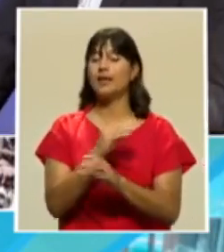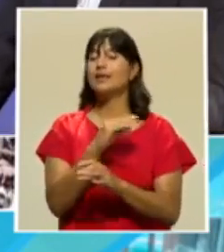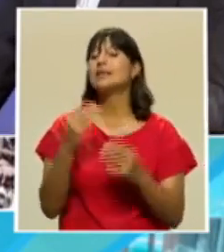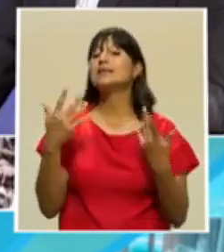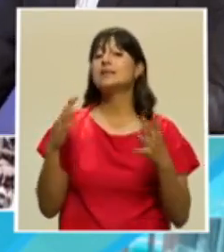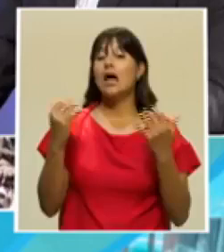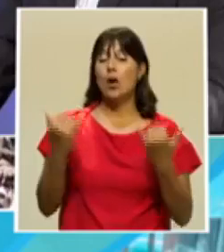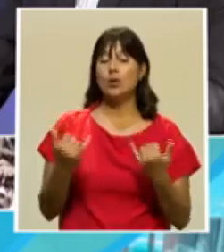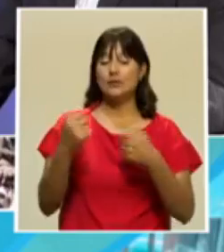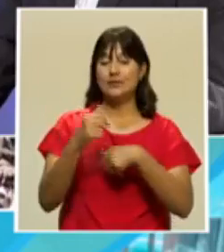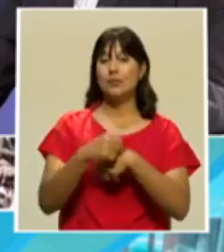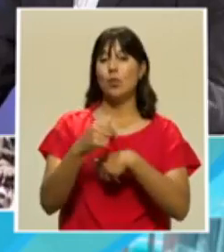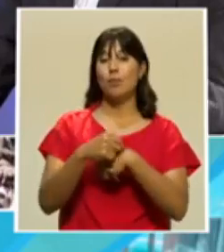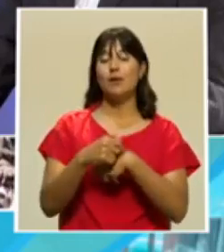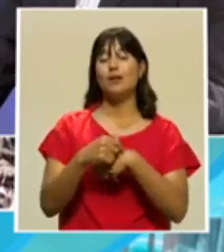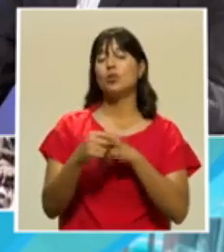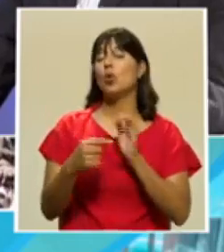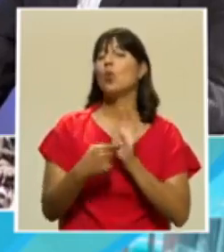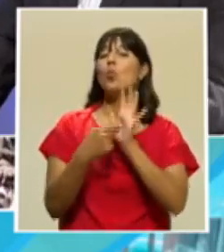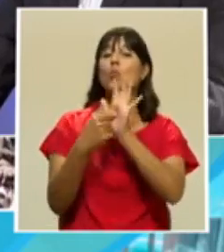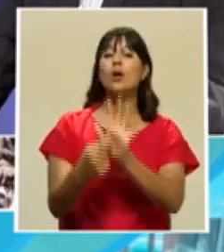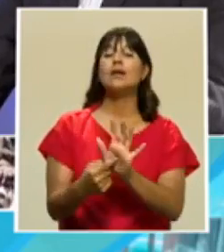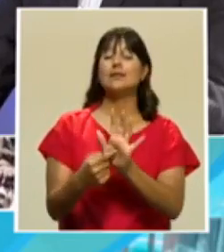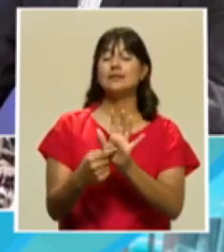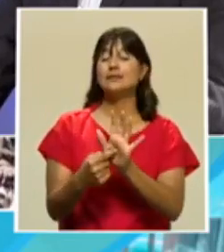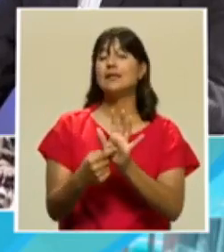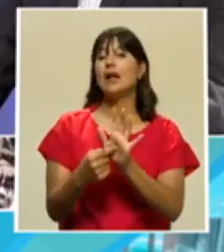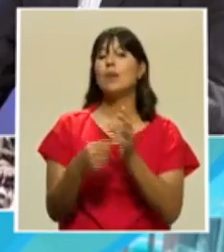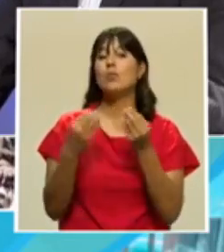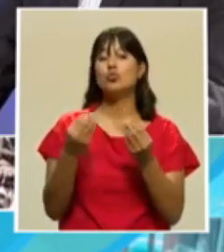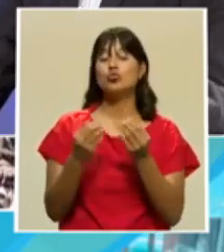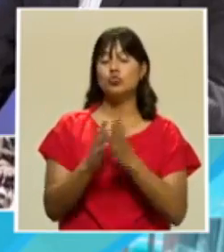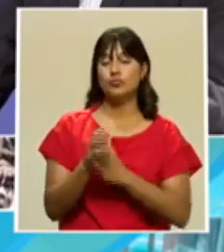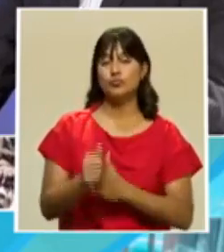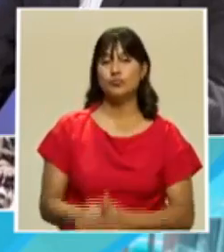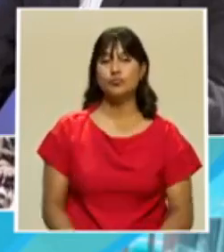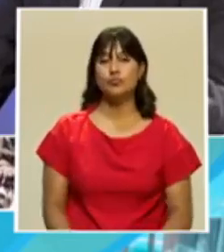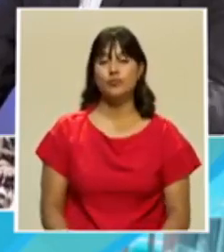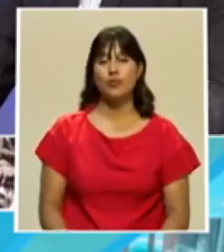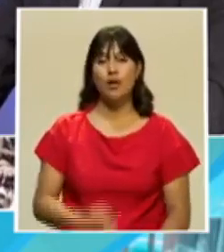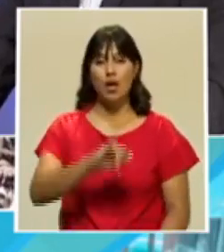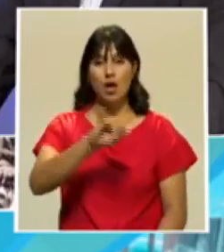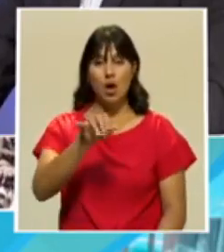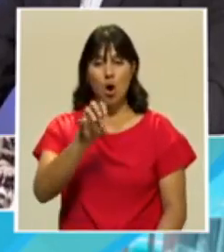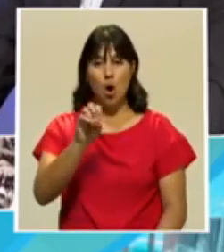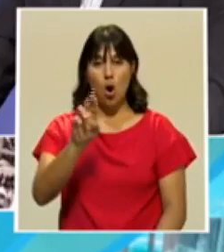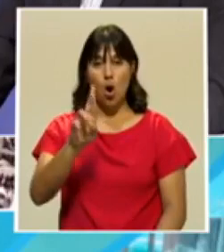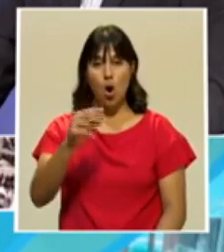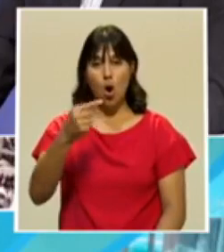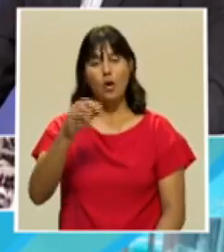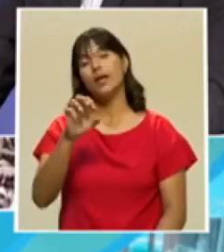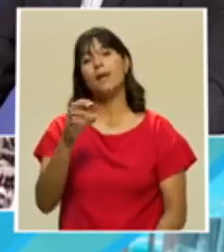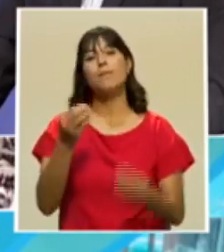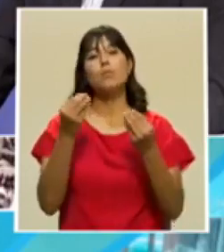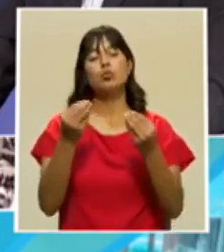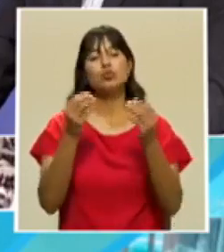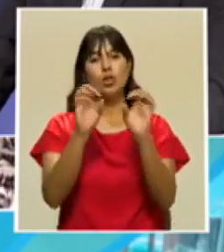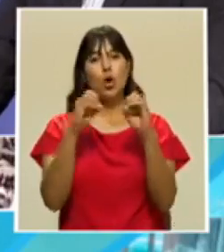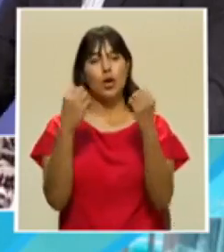en este momento están dando muestras inequívocas de sobreexplotación. Don Jorge, muchas organizaciones